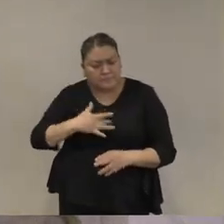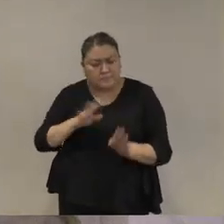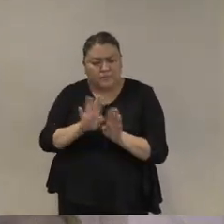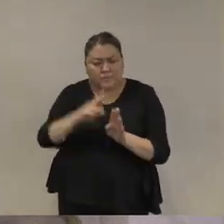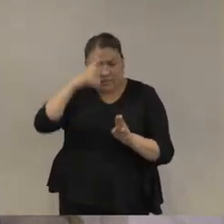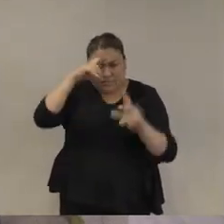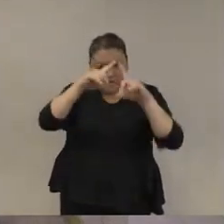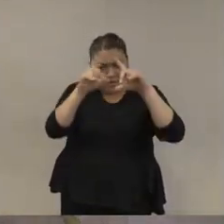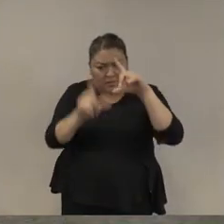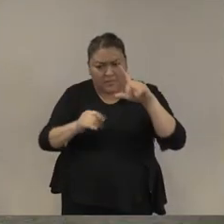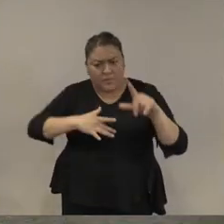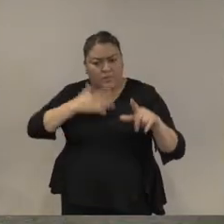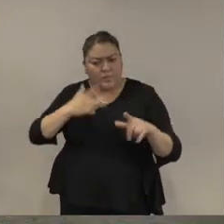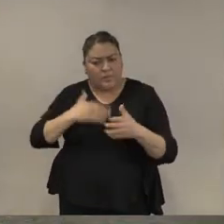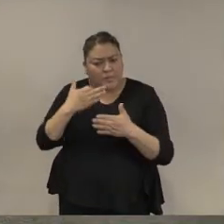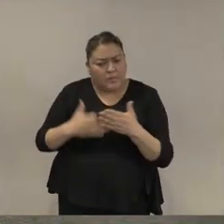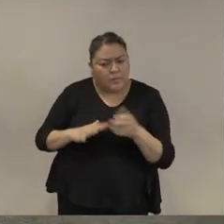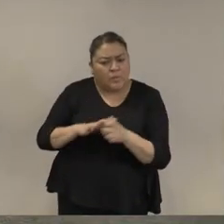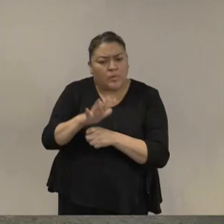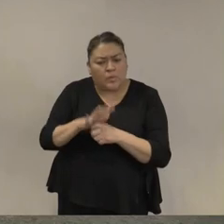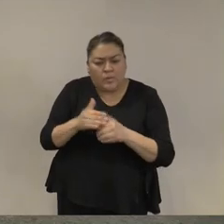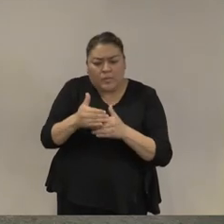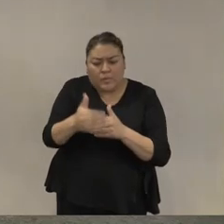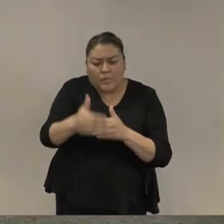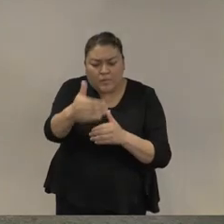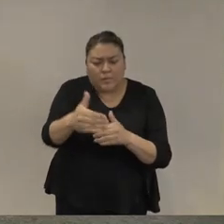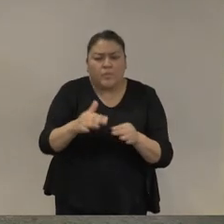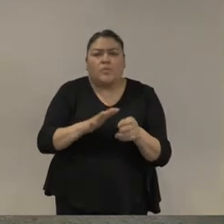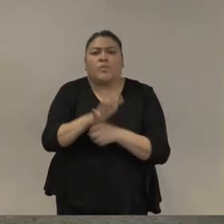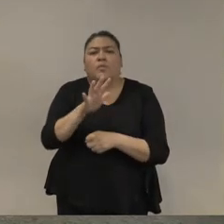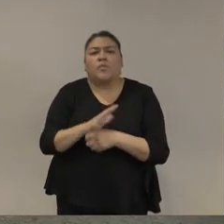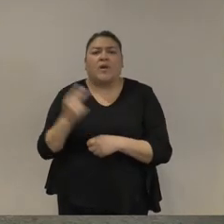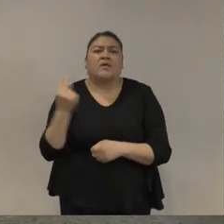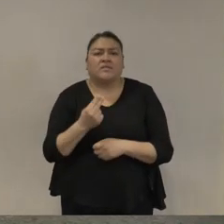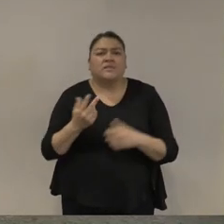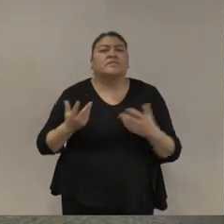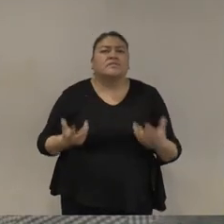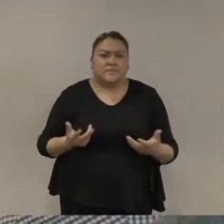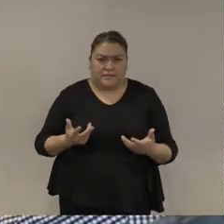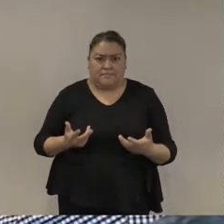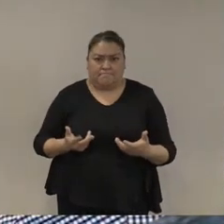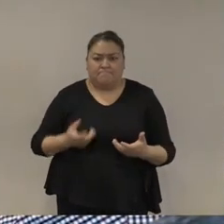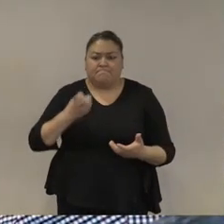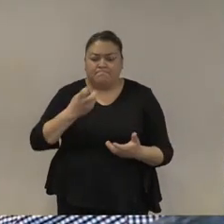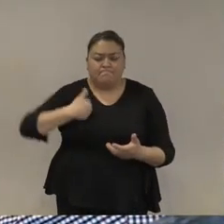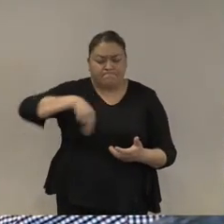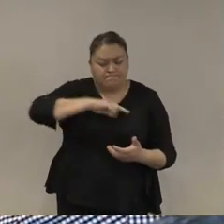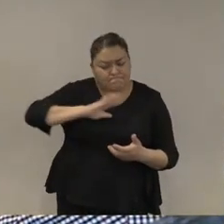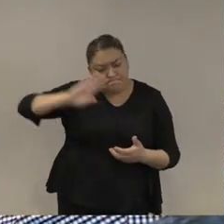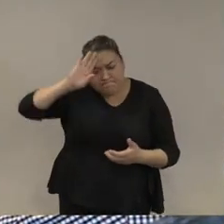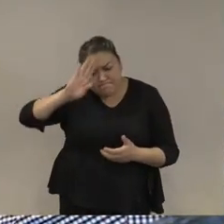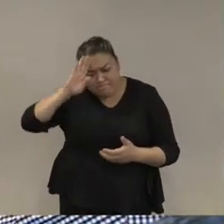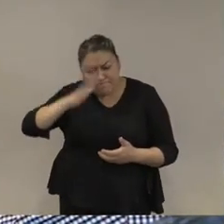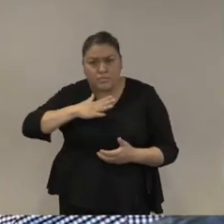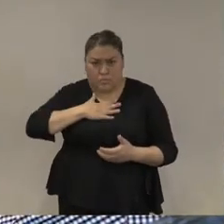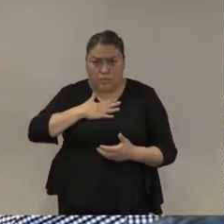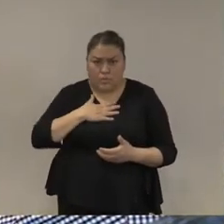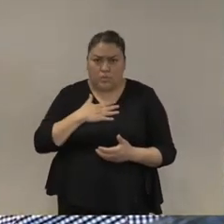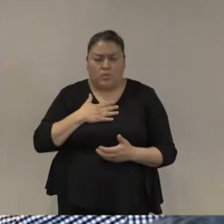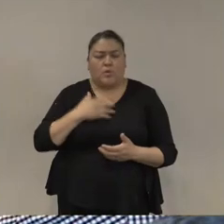país requiere que la realidad nos obliga a considerar y en las discusiones en las que yo he